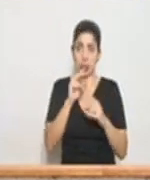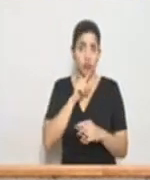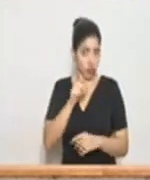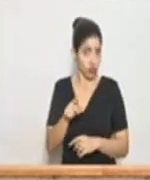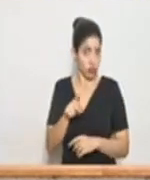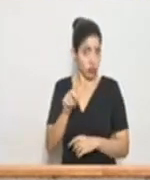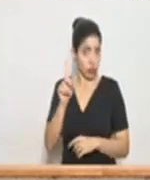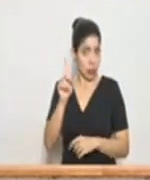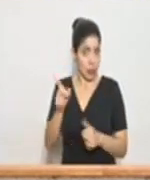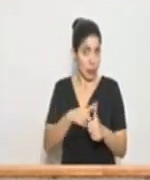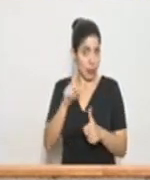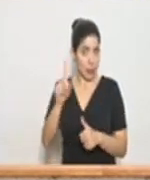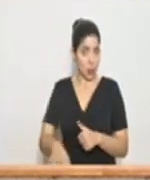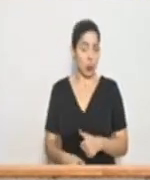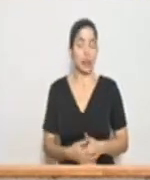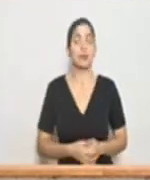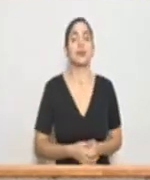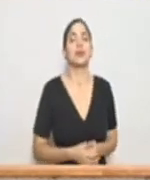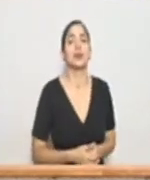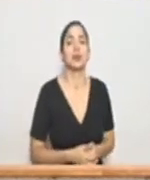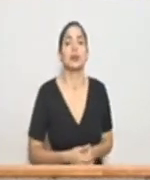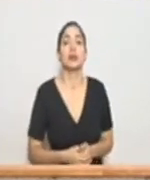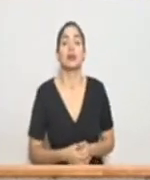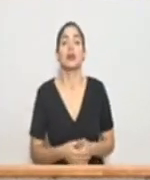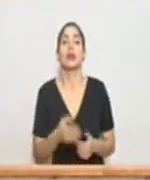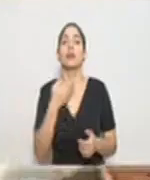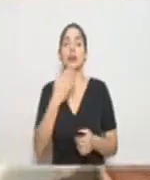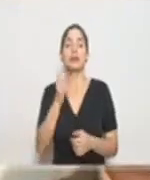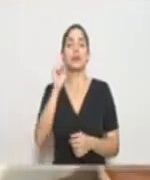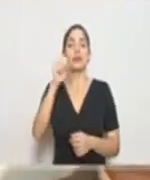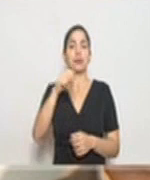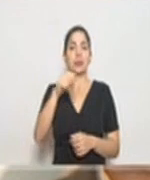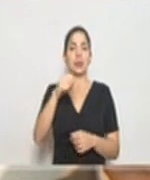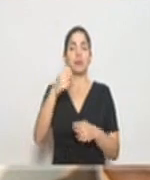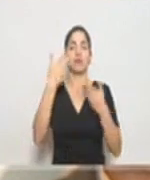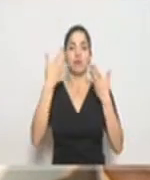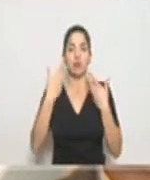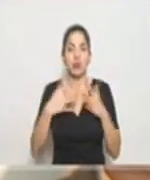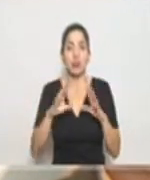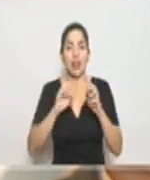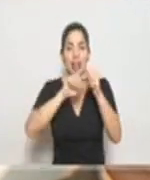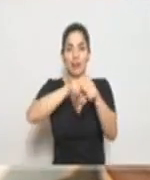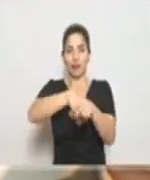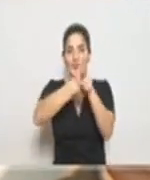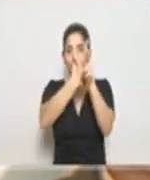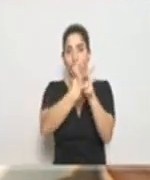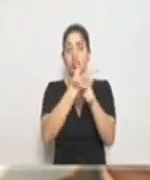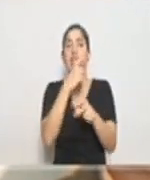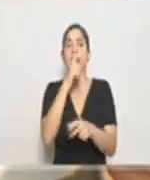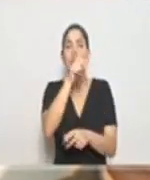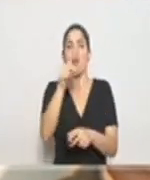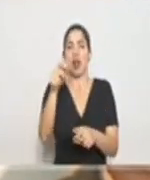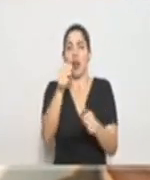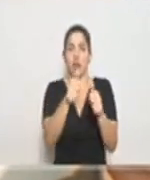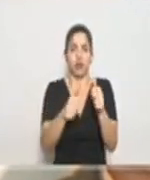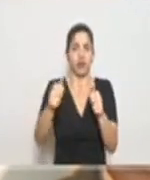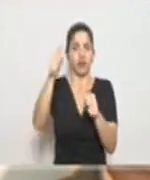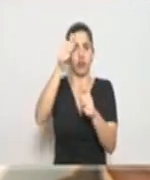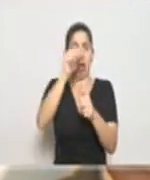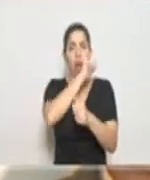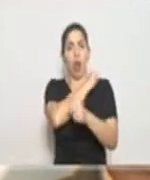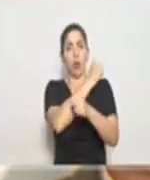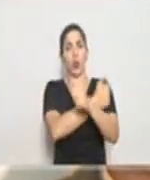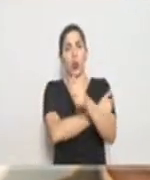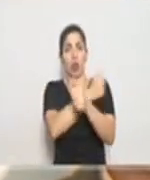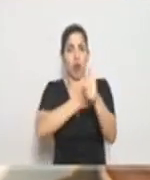Esa sería la primera consulta. Bueno, sí, tuvimos una teleconferencia con las autoridades que están